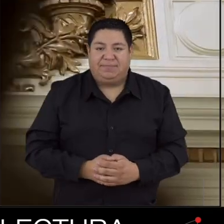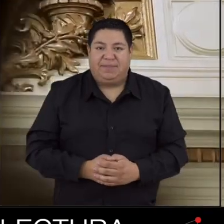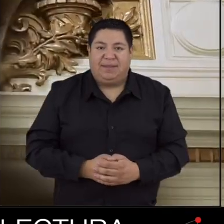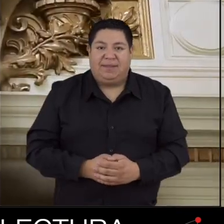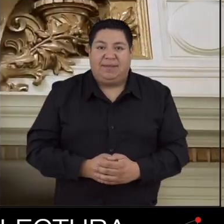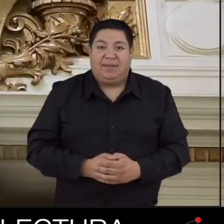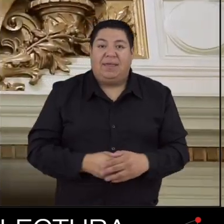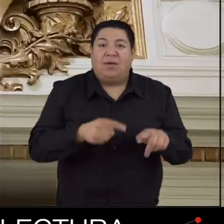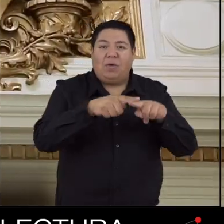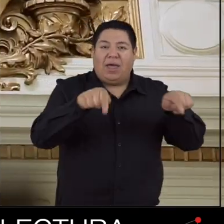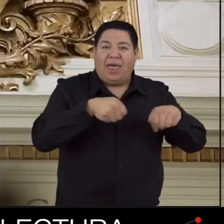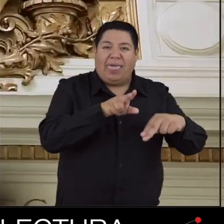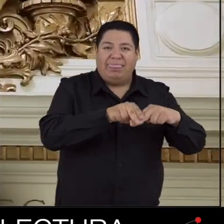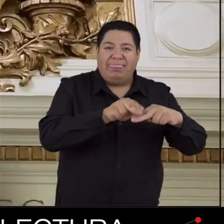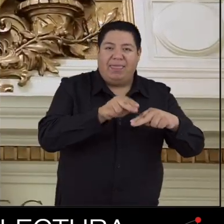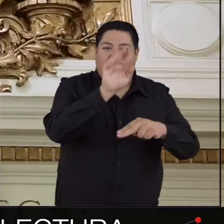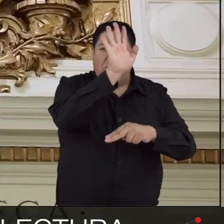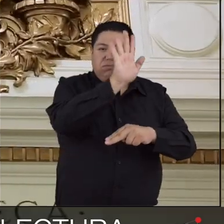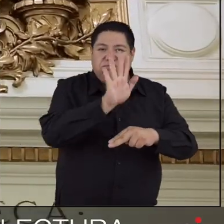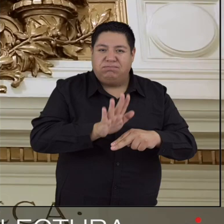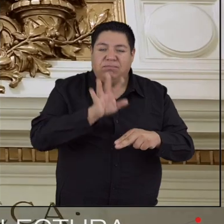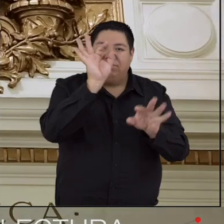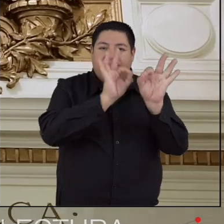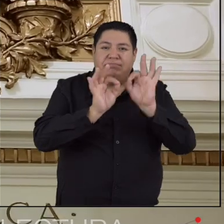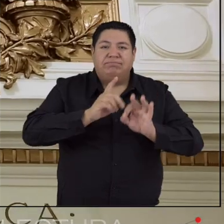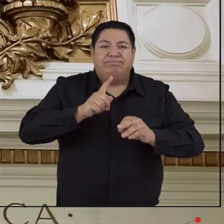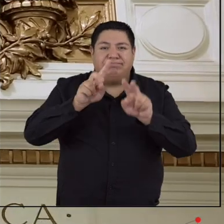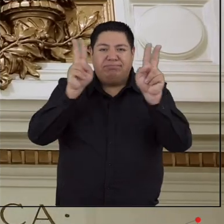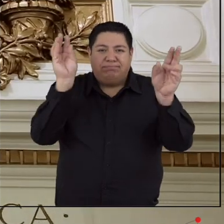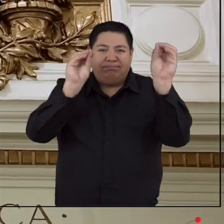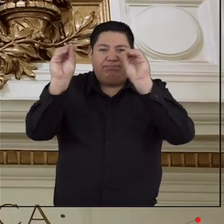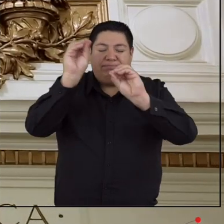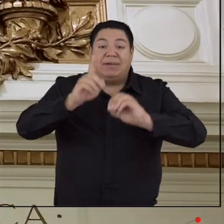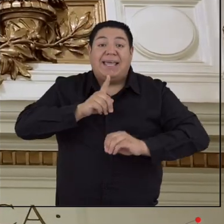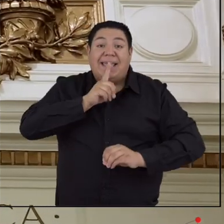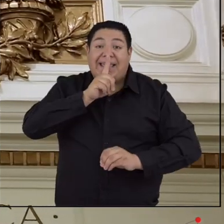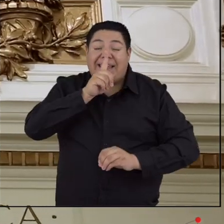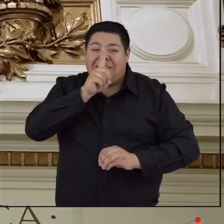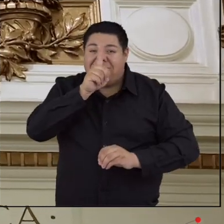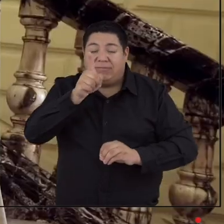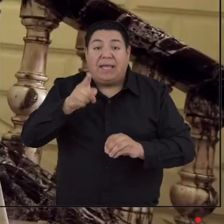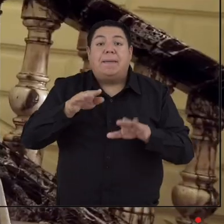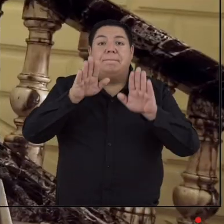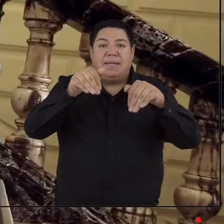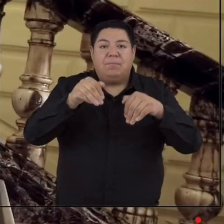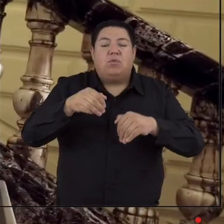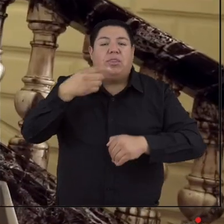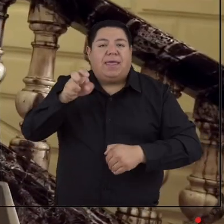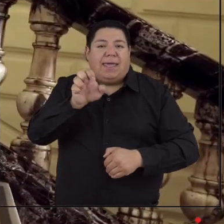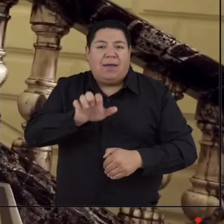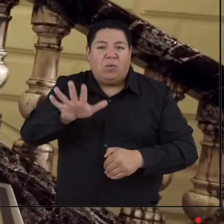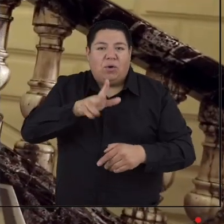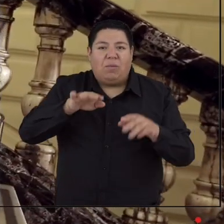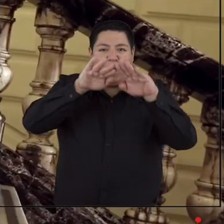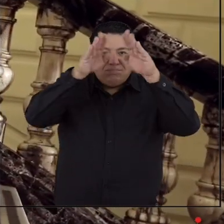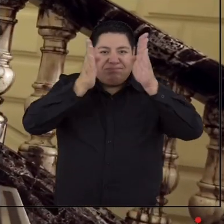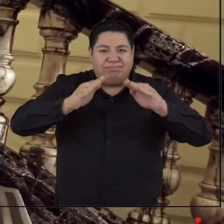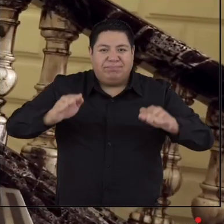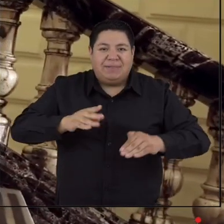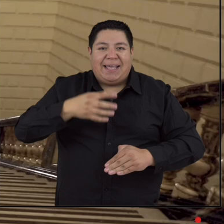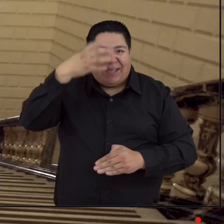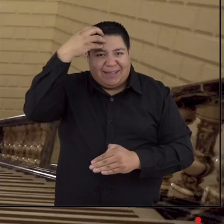De estilo neoclásico, confeccionado con mármol nacional, recuerda el estilo de algunos palacios reales europeos.